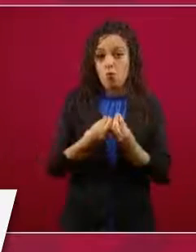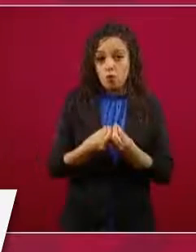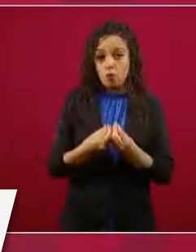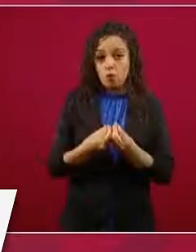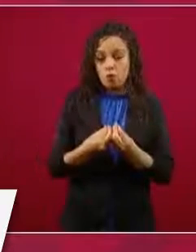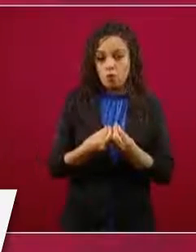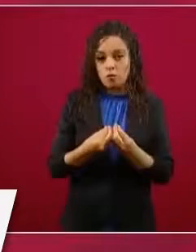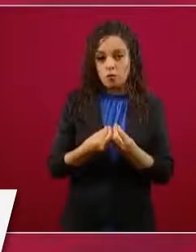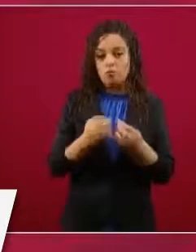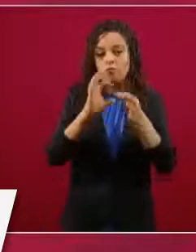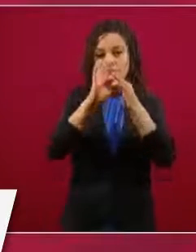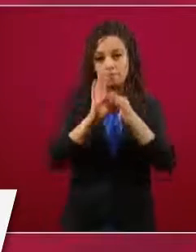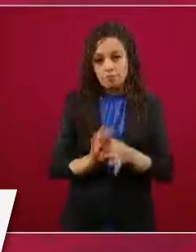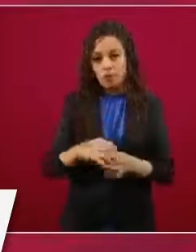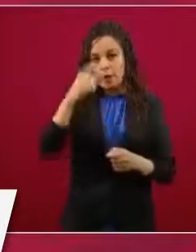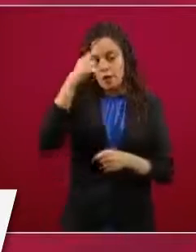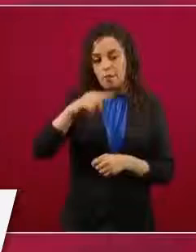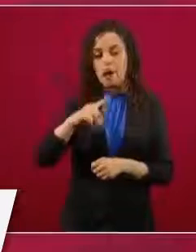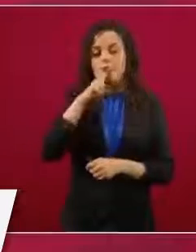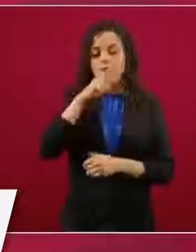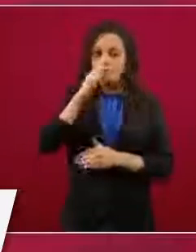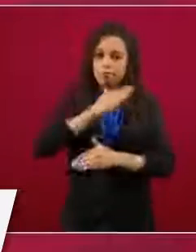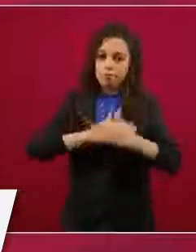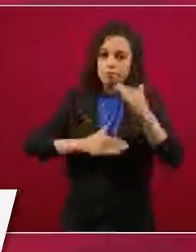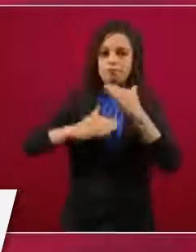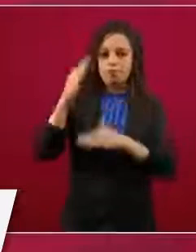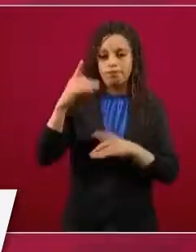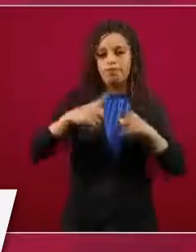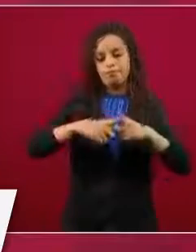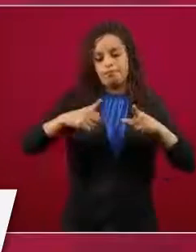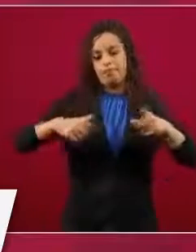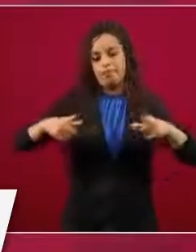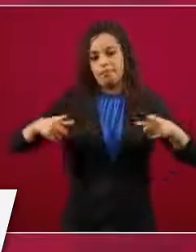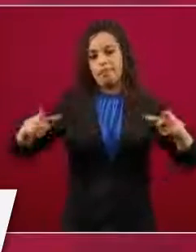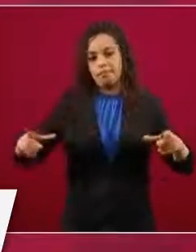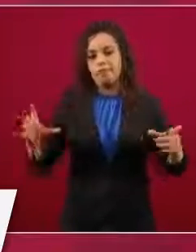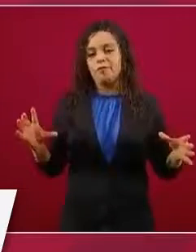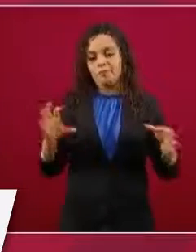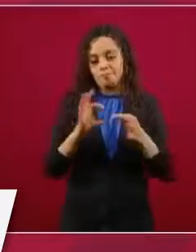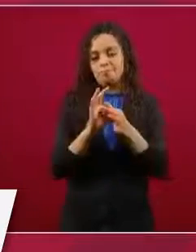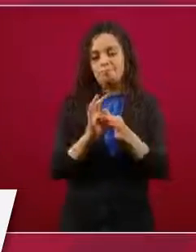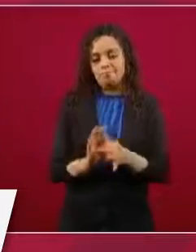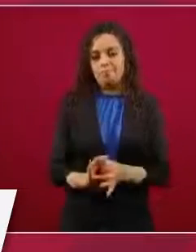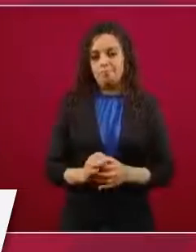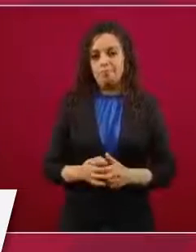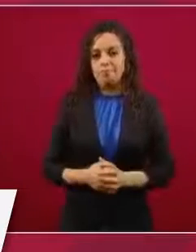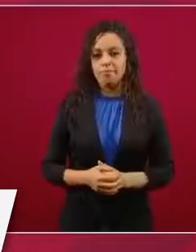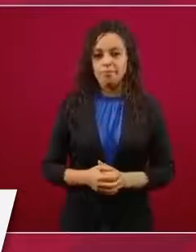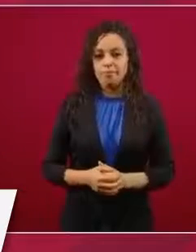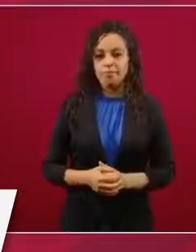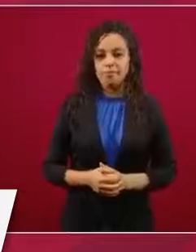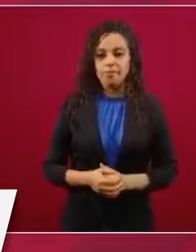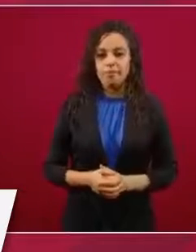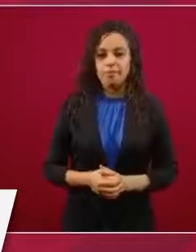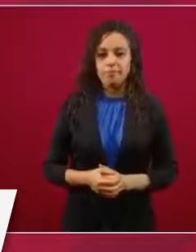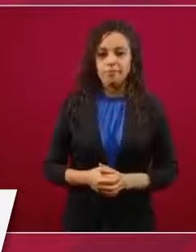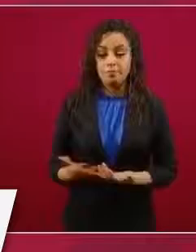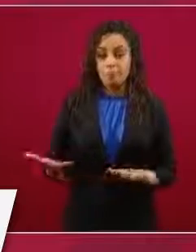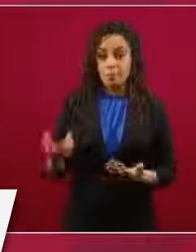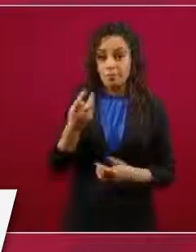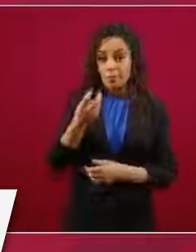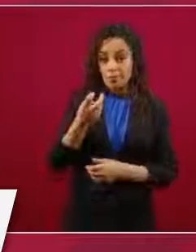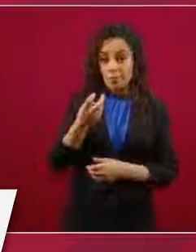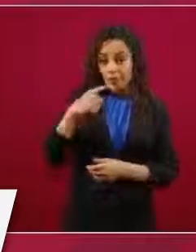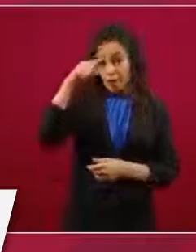simplemente decirlo, no significa que estemos en esta decisión porque sea la decisión fácil,